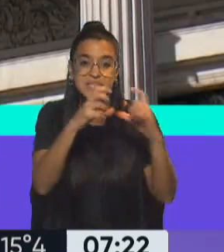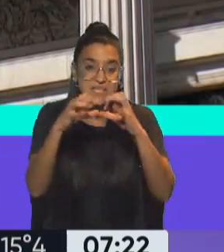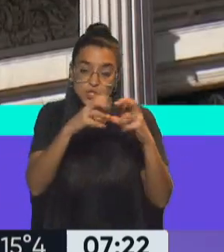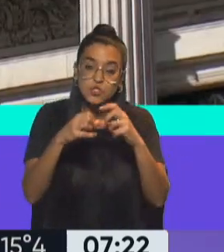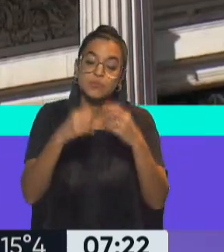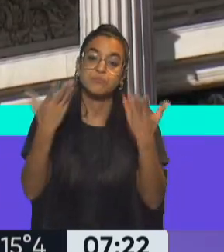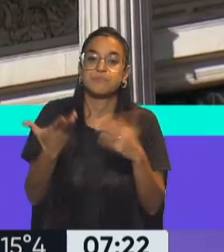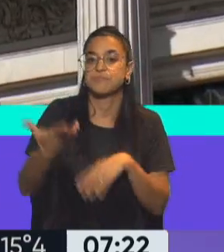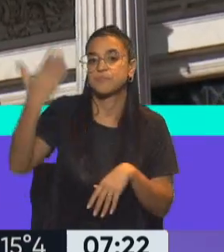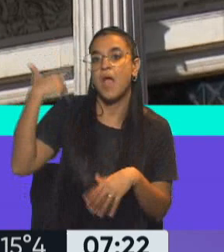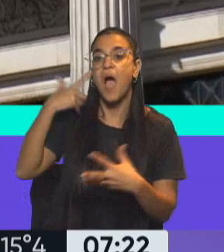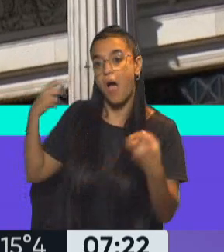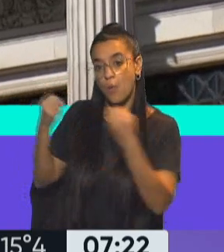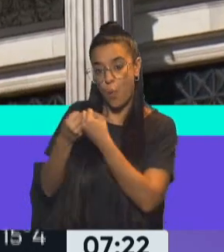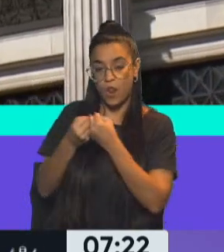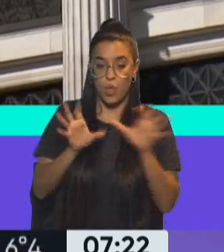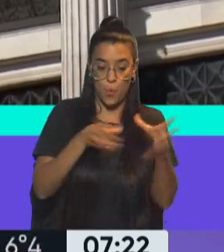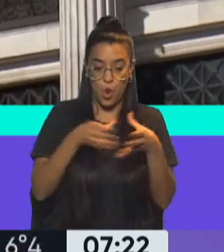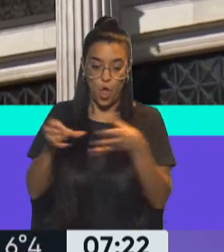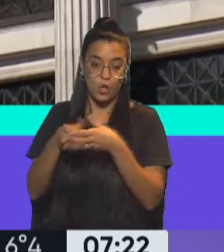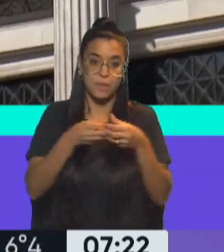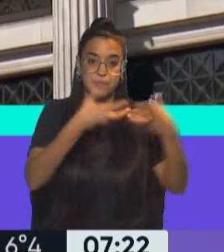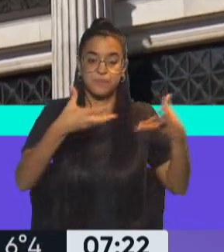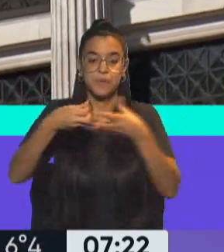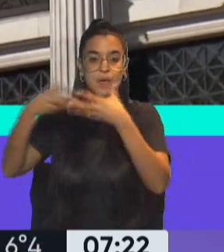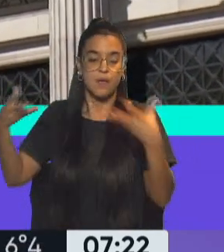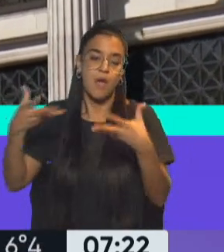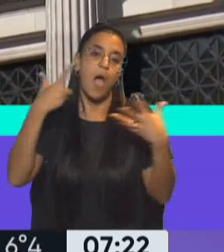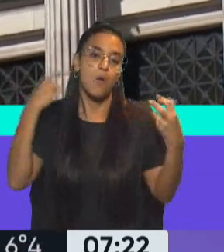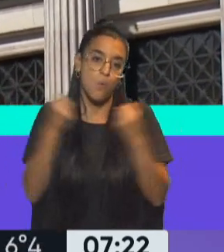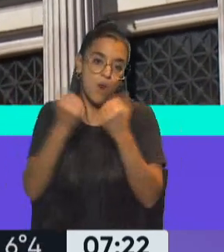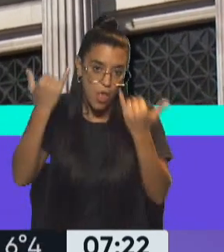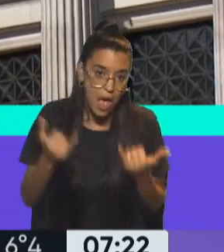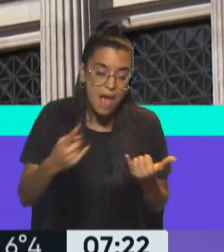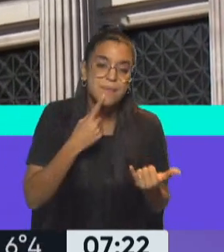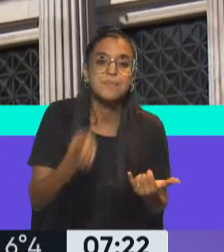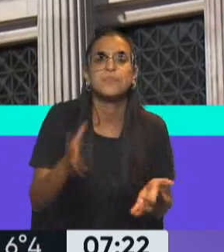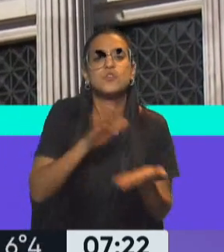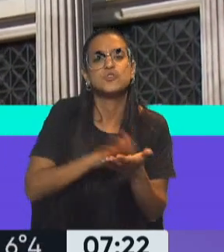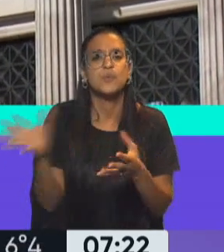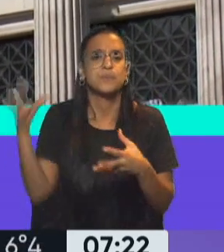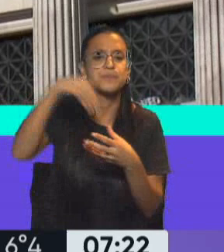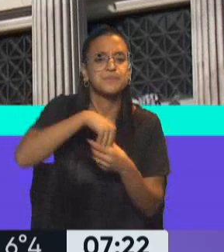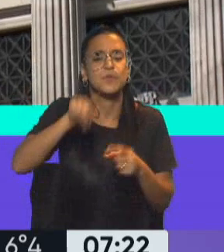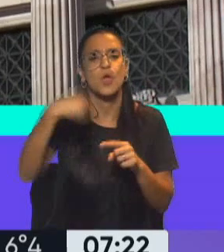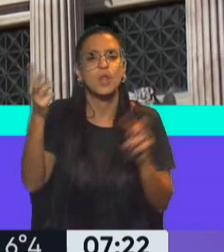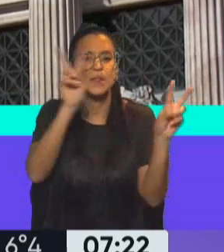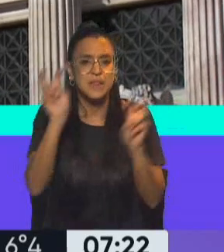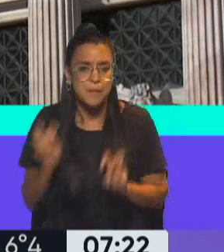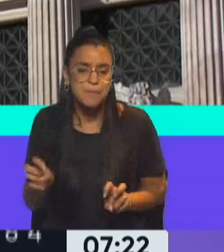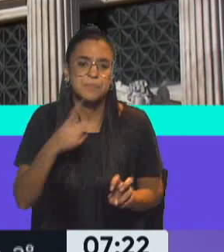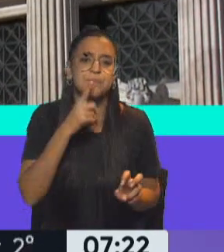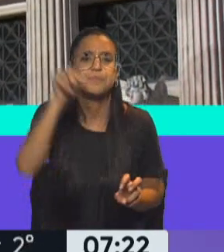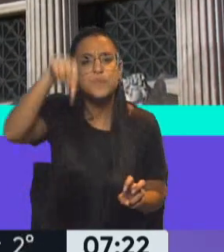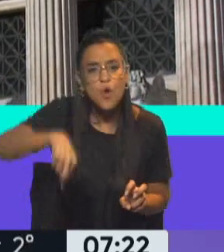después justamente de un acuerdo que hubo entre los dos bloques mayoritarios, de Juntos por el Cambio del Frente de Todos, a propósito de la incorporación de otros temas. Por lo que la